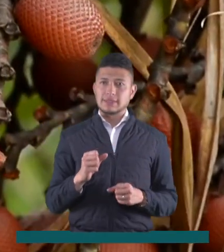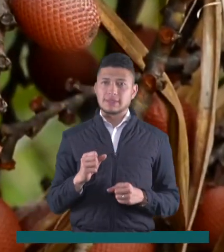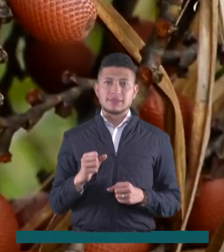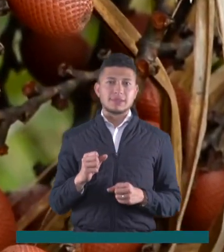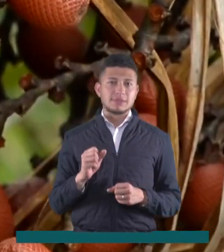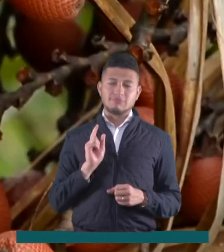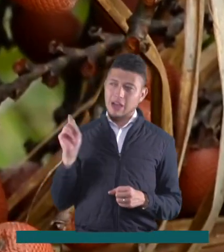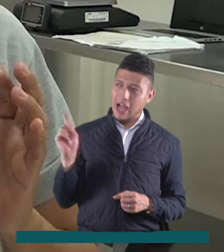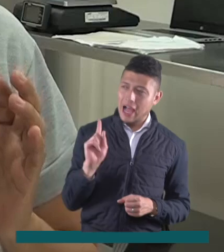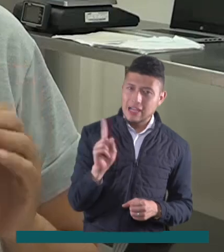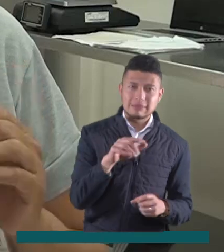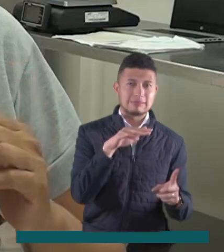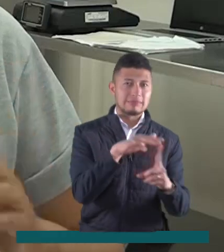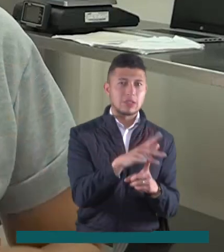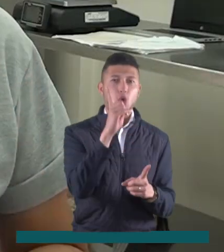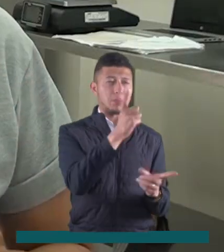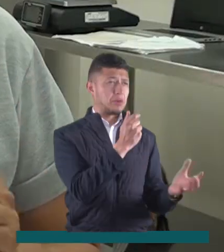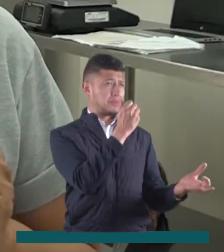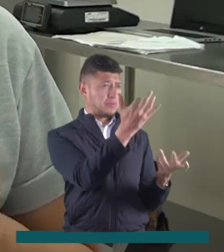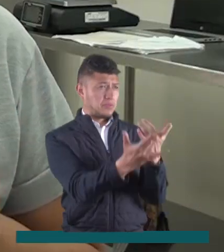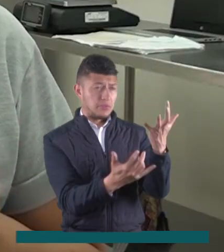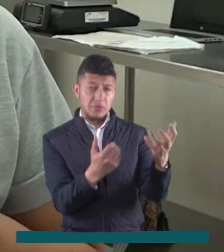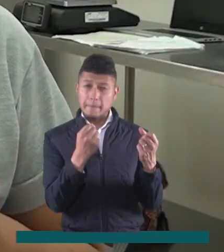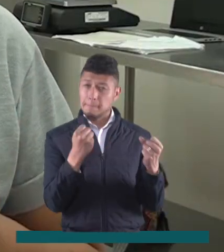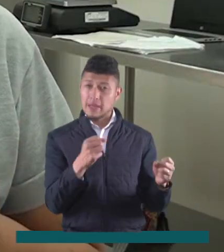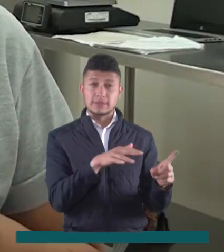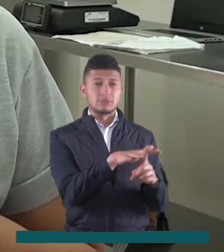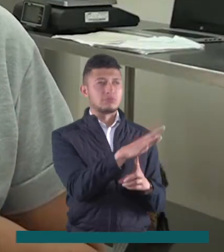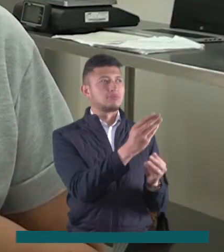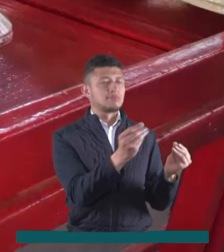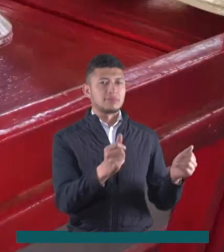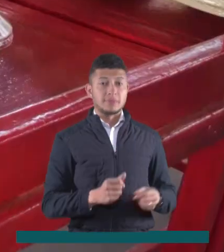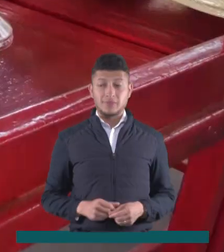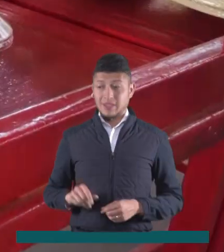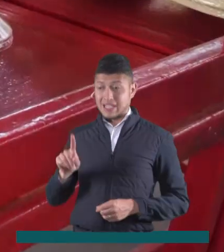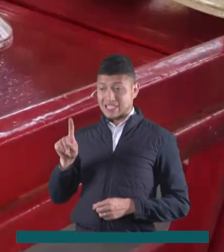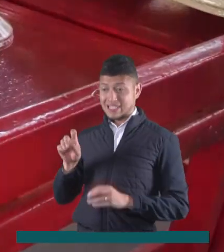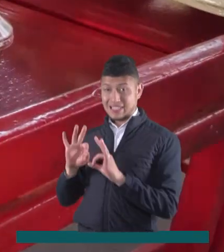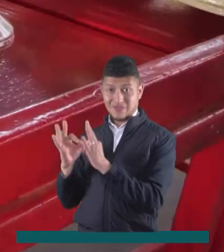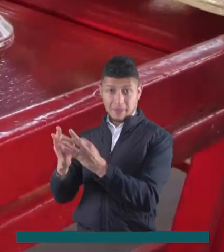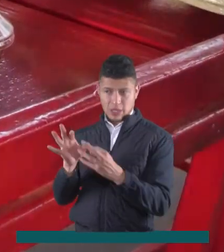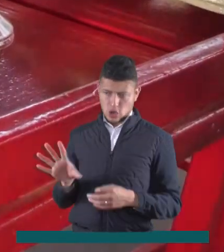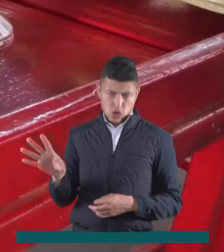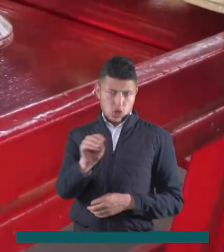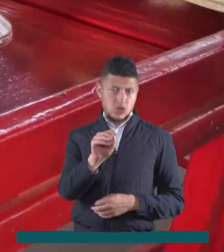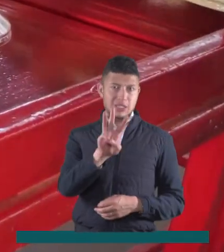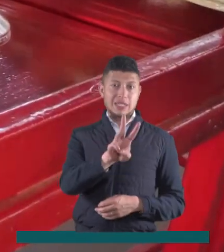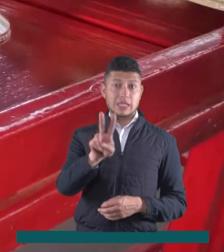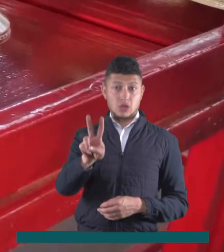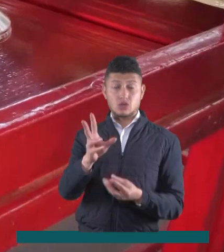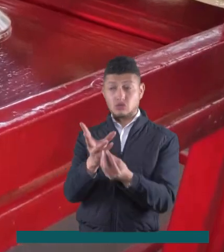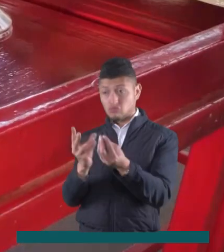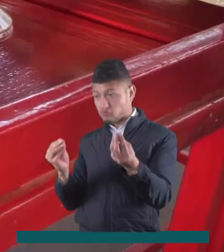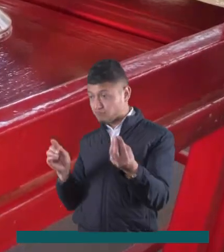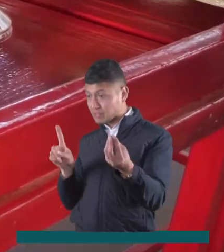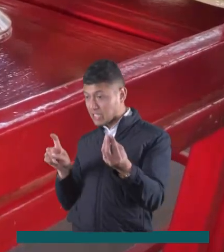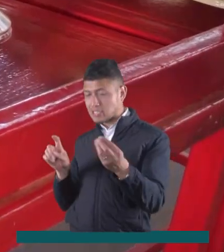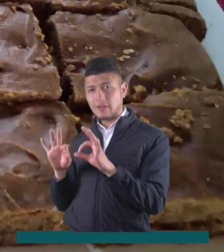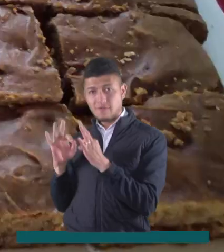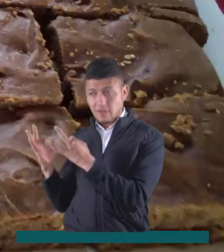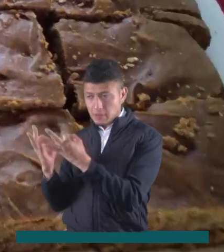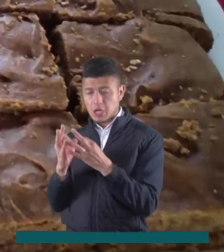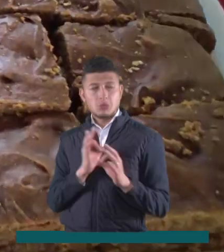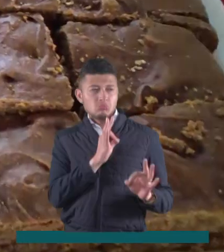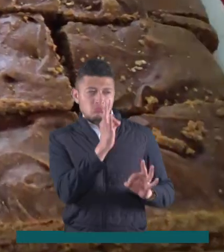a lo largo de los años por incendios forestales especialmente. Seis familias de las 32 que hacen parte del acuerdo para